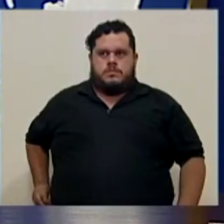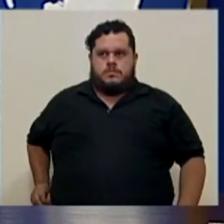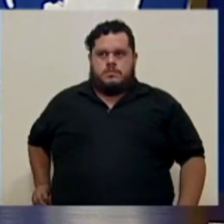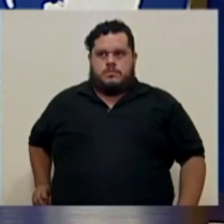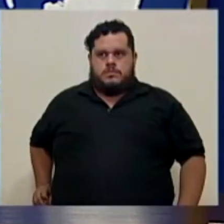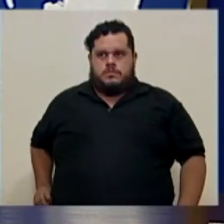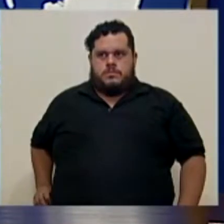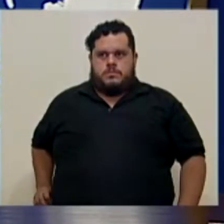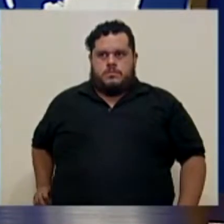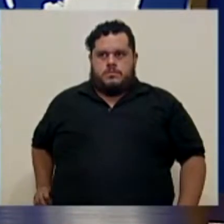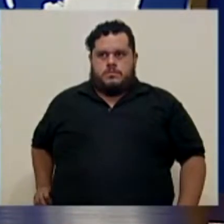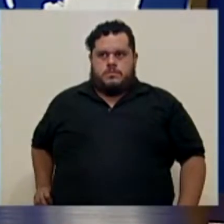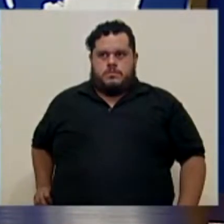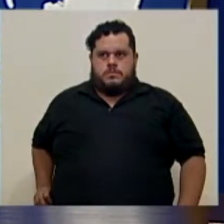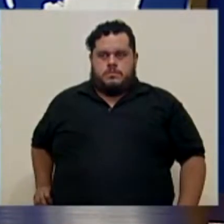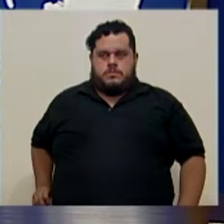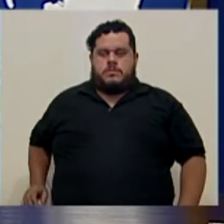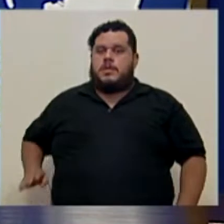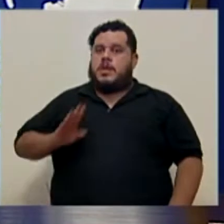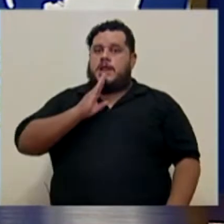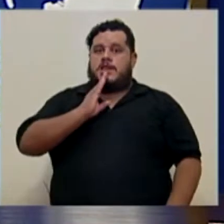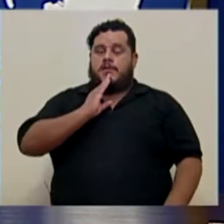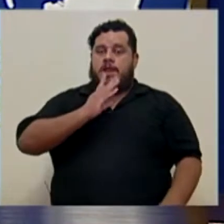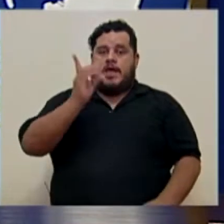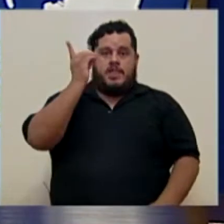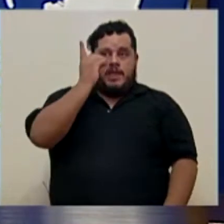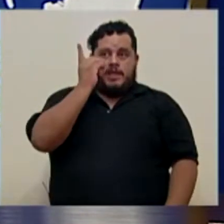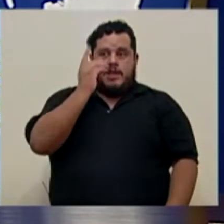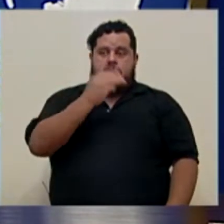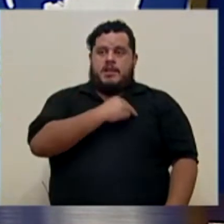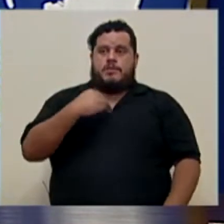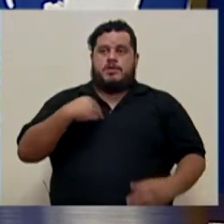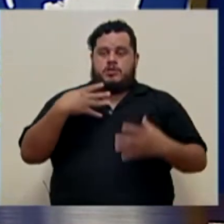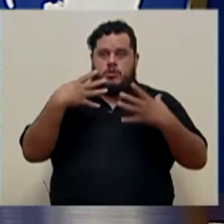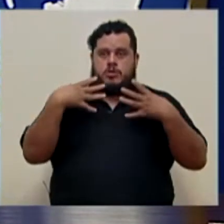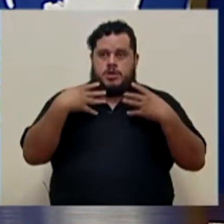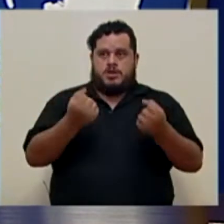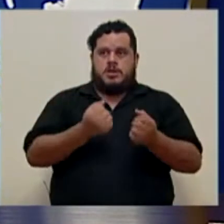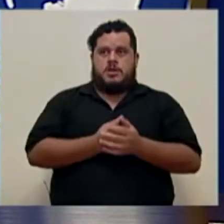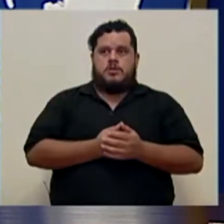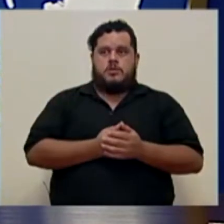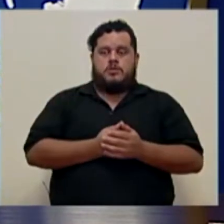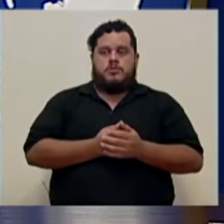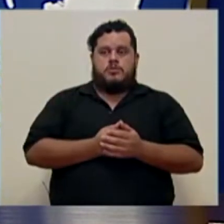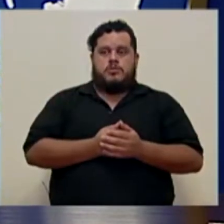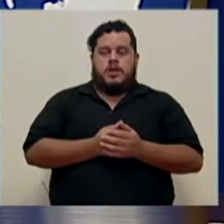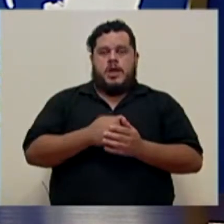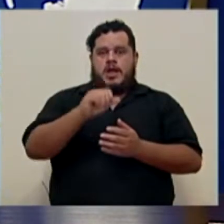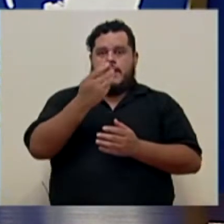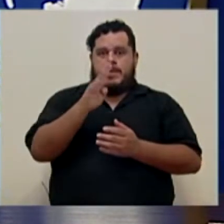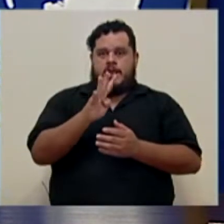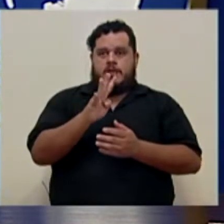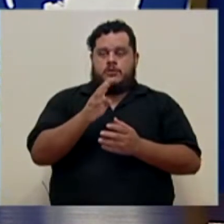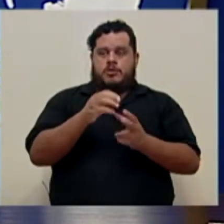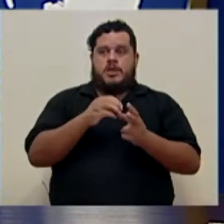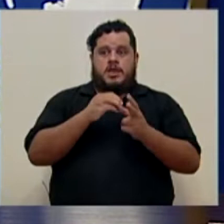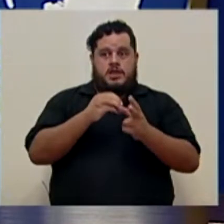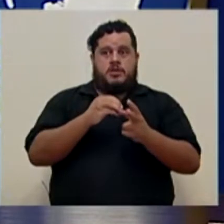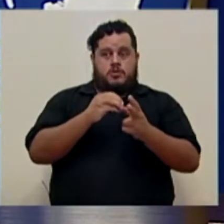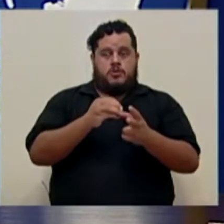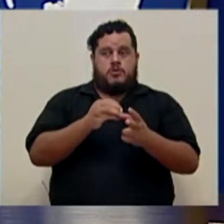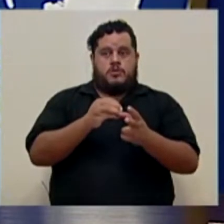les habla daniel salas peraza ministro de salud al ser 14 de octubre